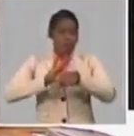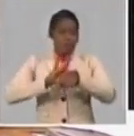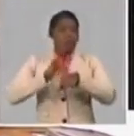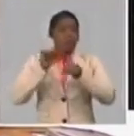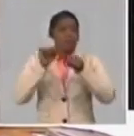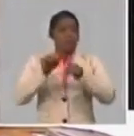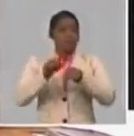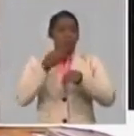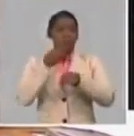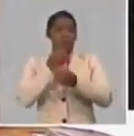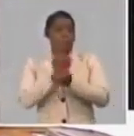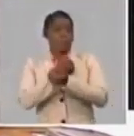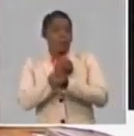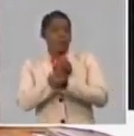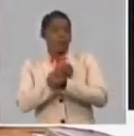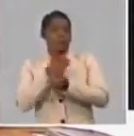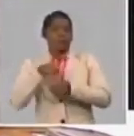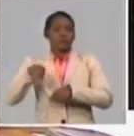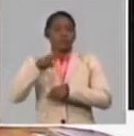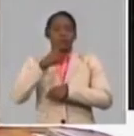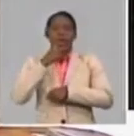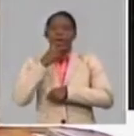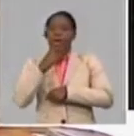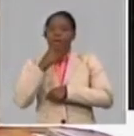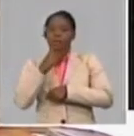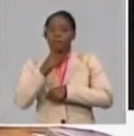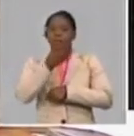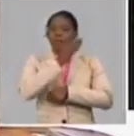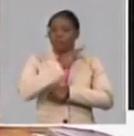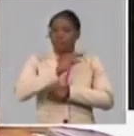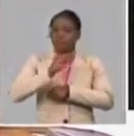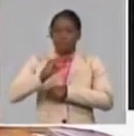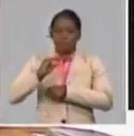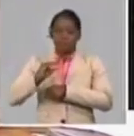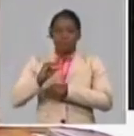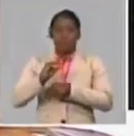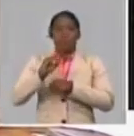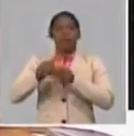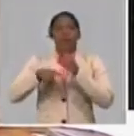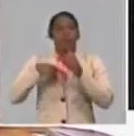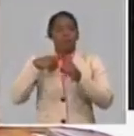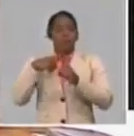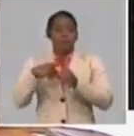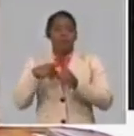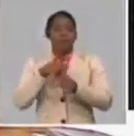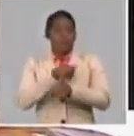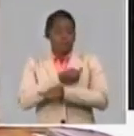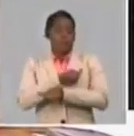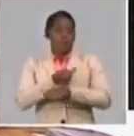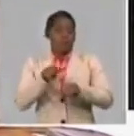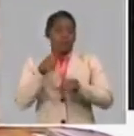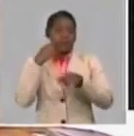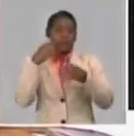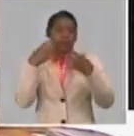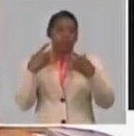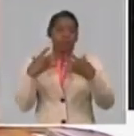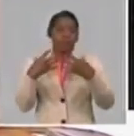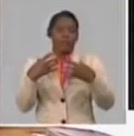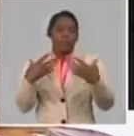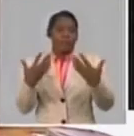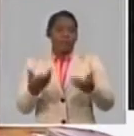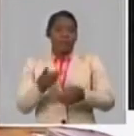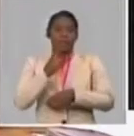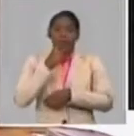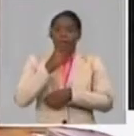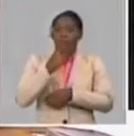determinada protección a sus ingresos. Y no es posible dejar pasar por actos que en términos de la atención